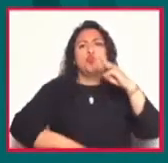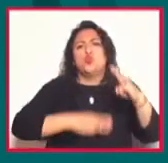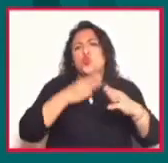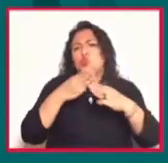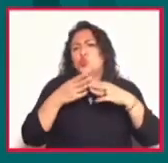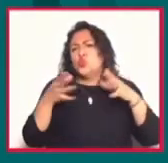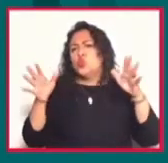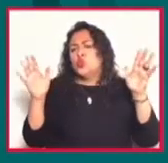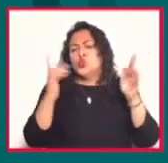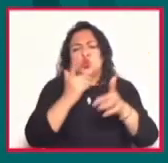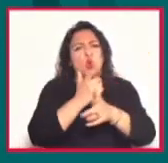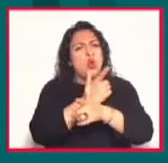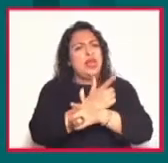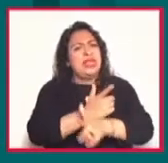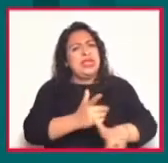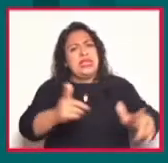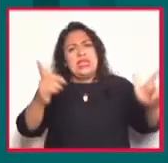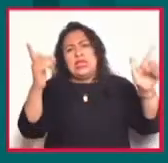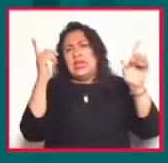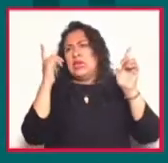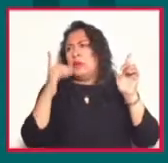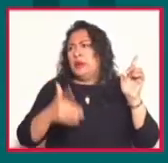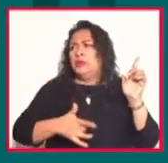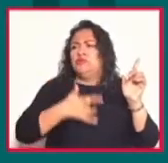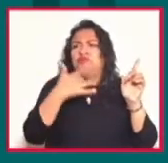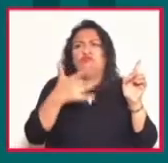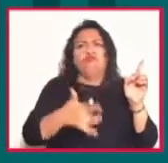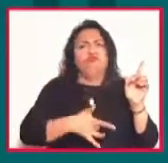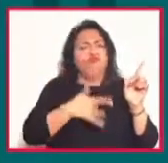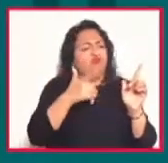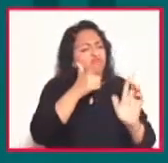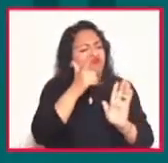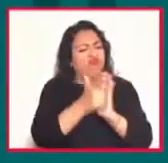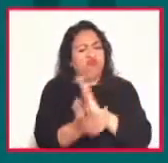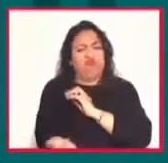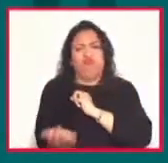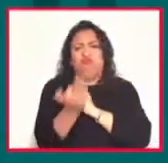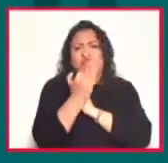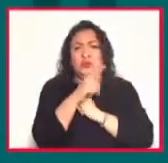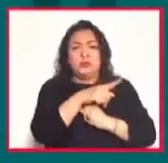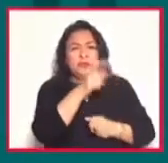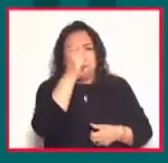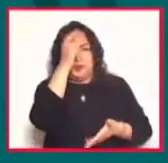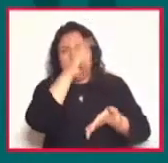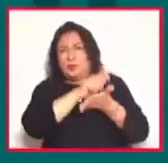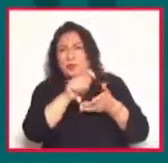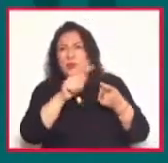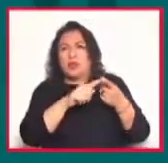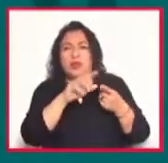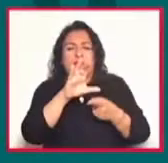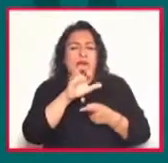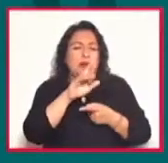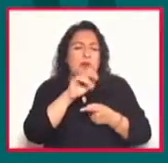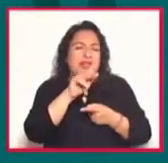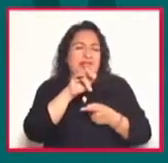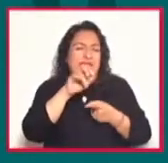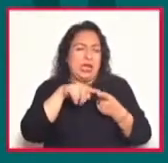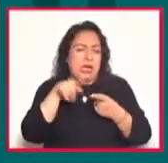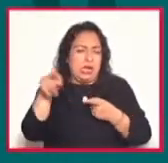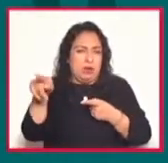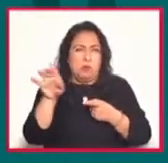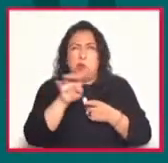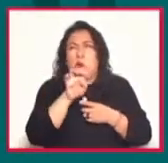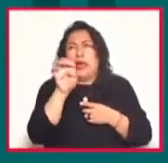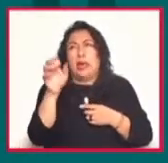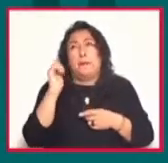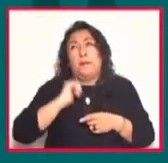liberalidad y con toda legitimidad. Autores como Carpentier, el Carpentier, por ejemplo, del